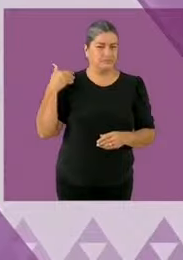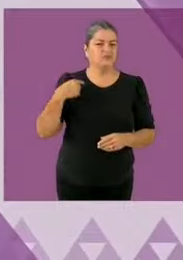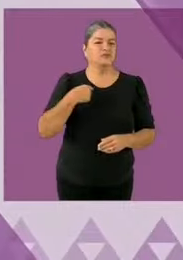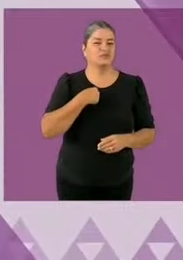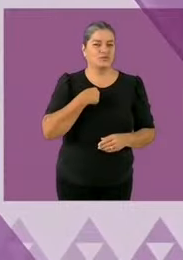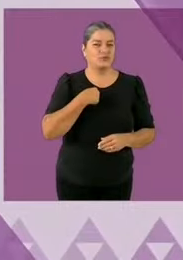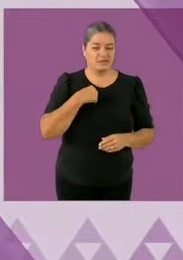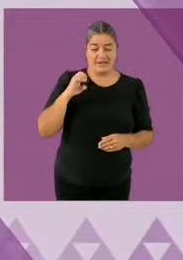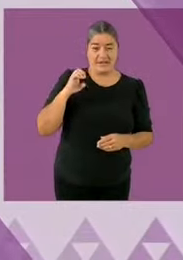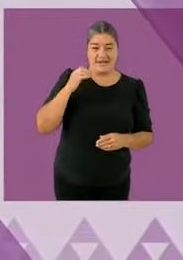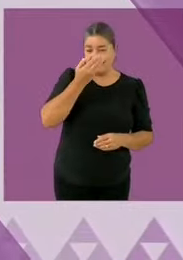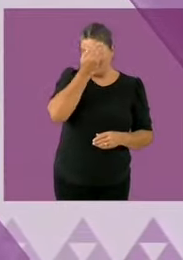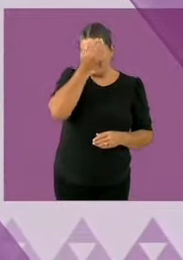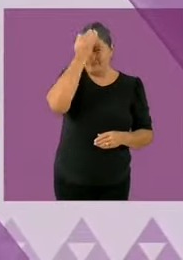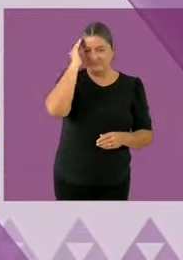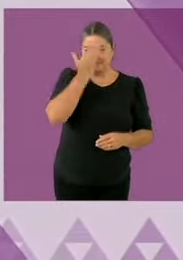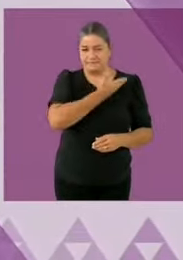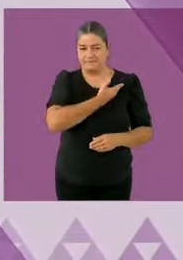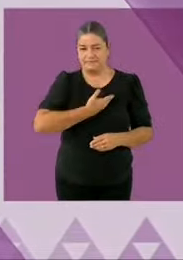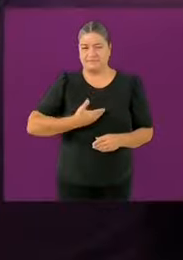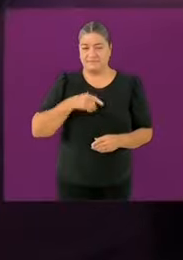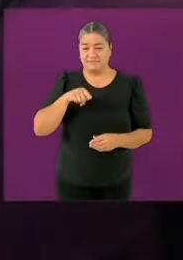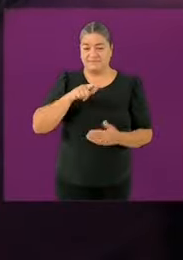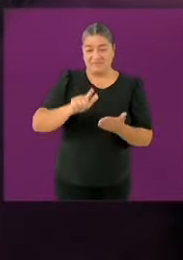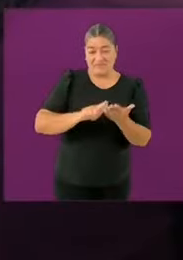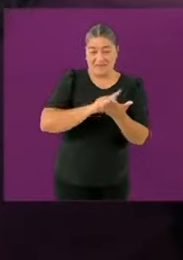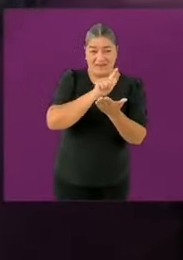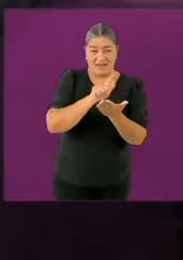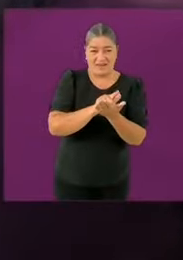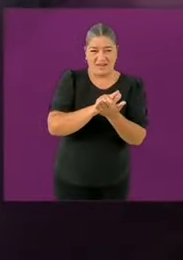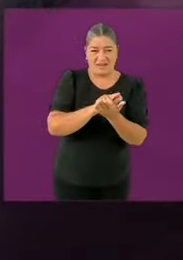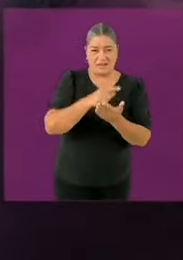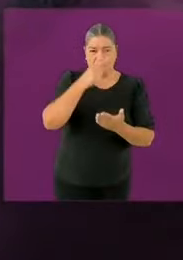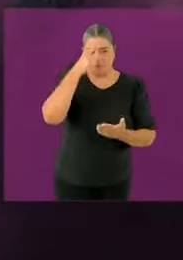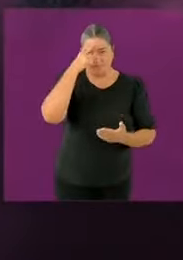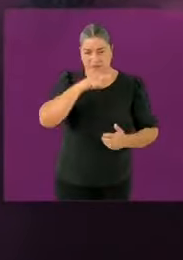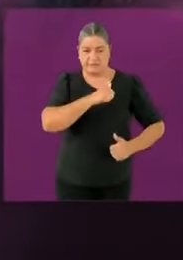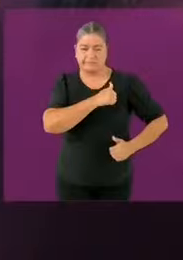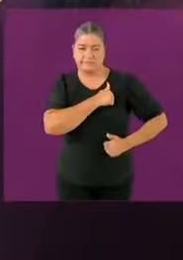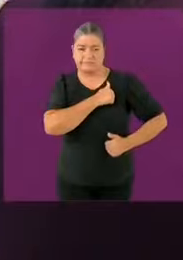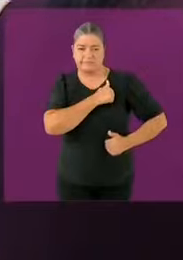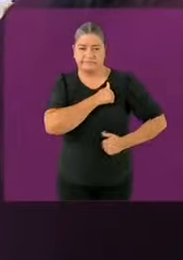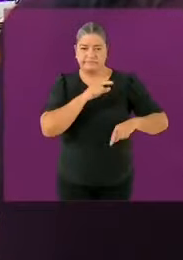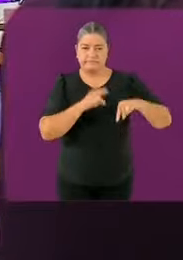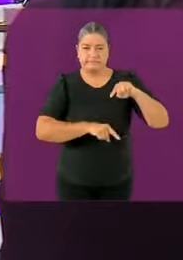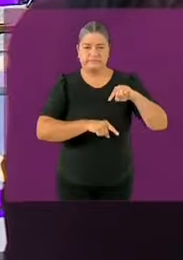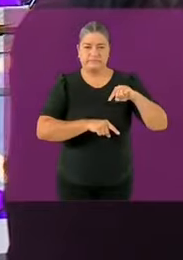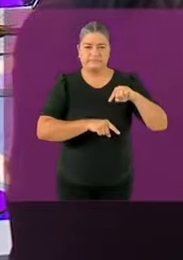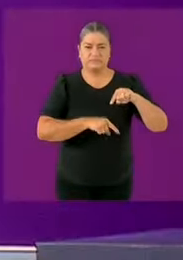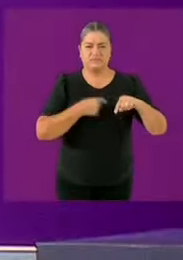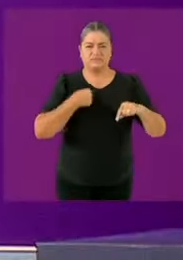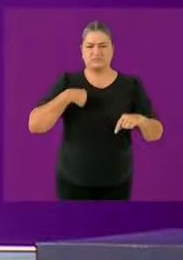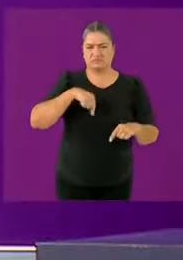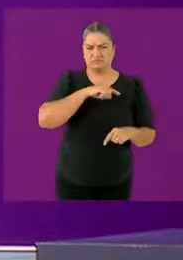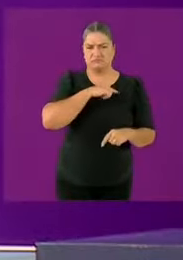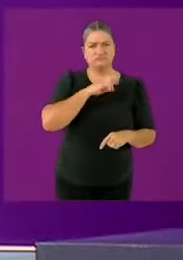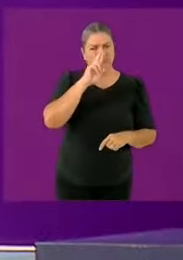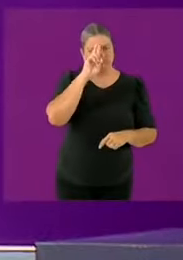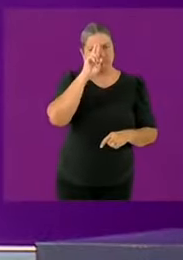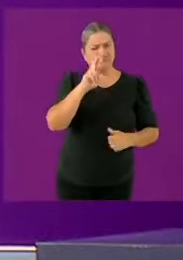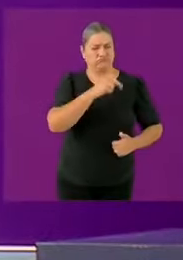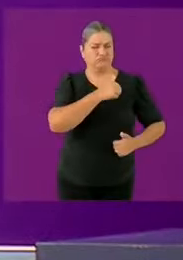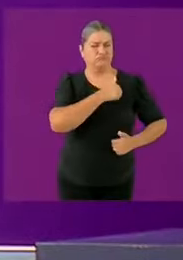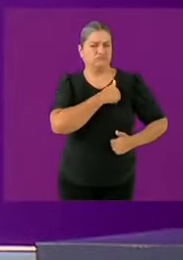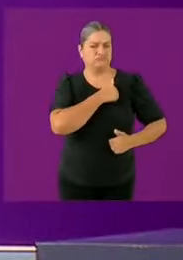declarara inconstitucional pero hay que tenerle respeto a las Fuerzas Armadas porque ellos lo único que han hecho es enfrentar lo que la clase